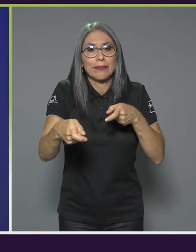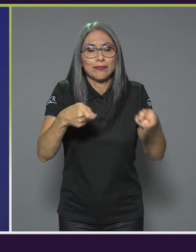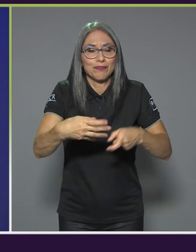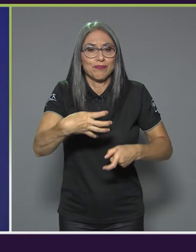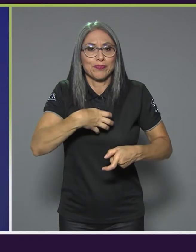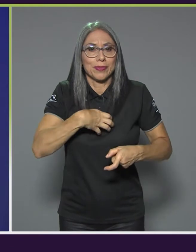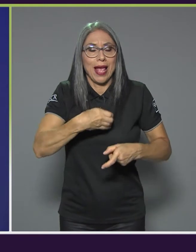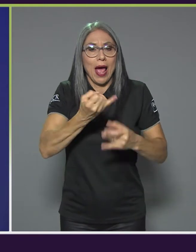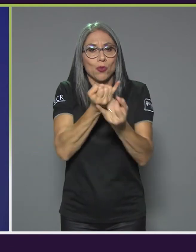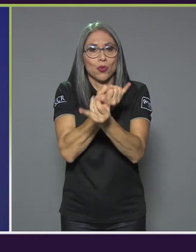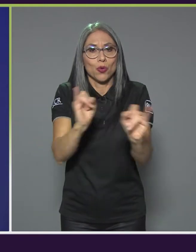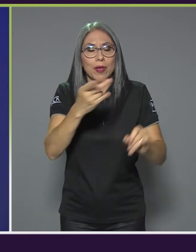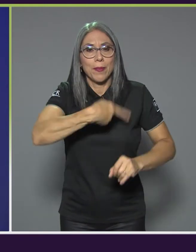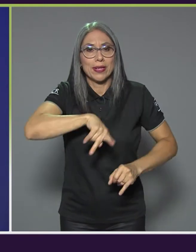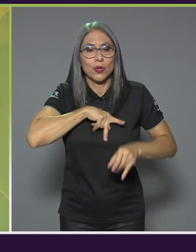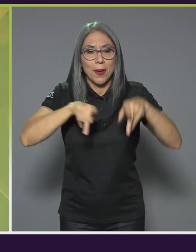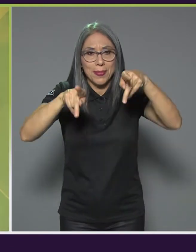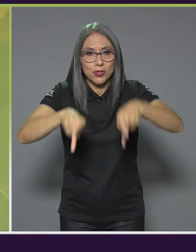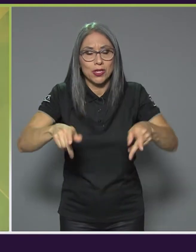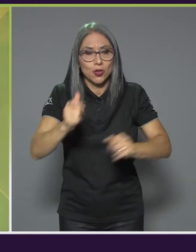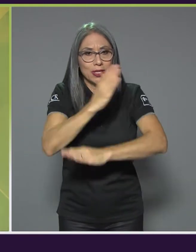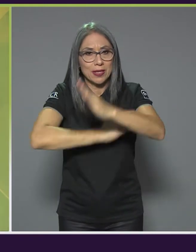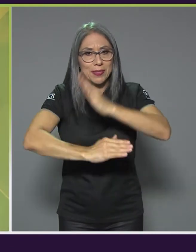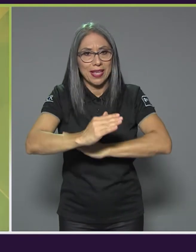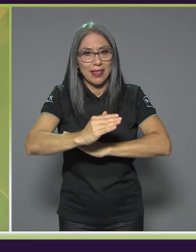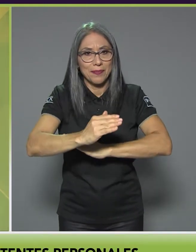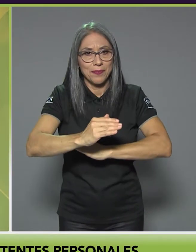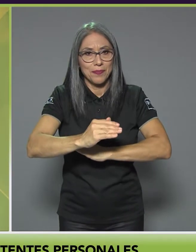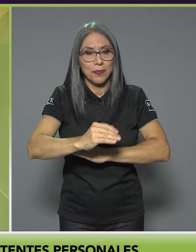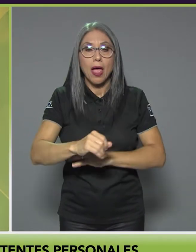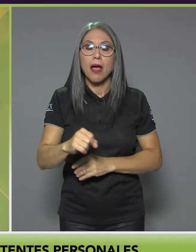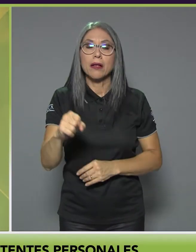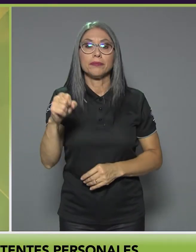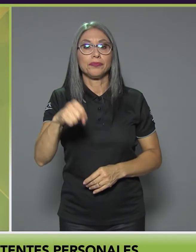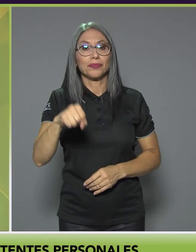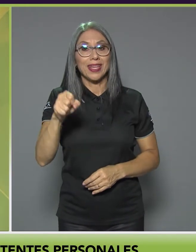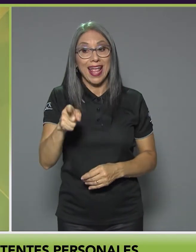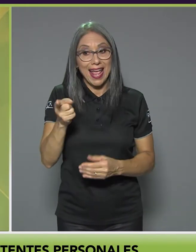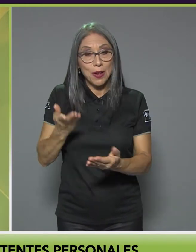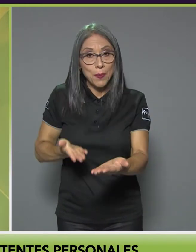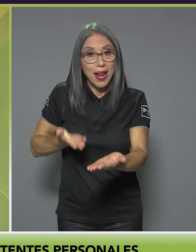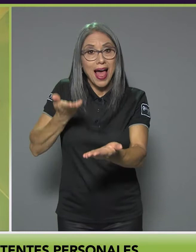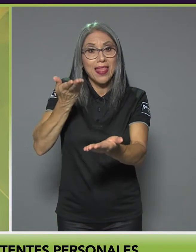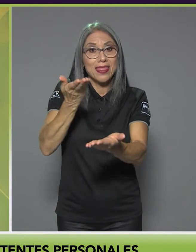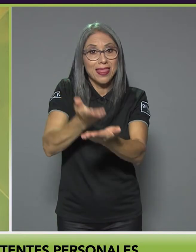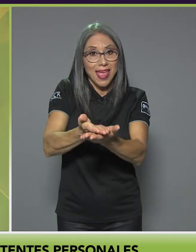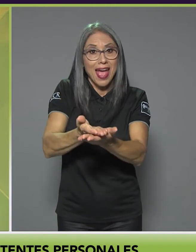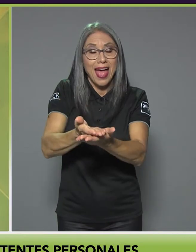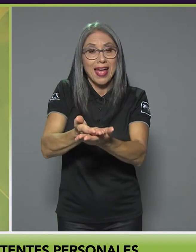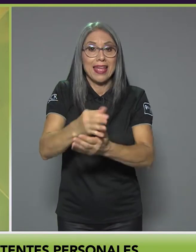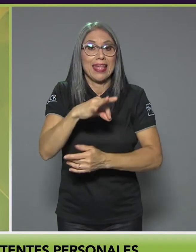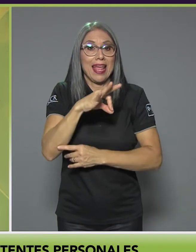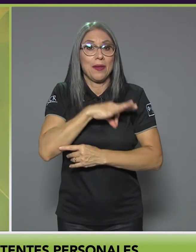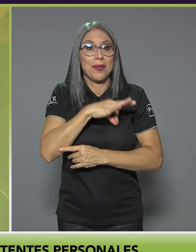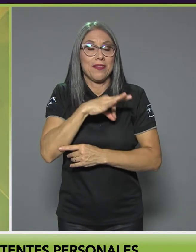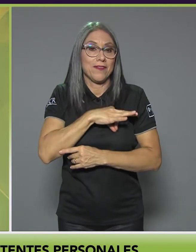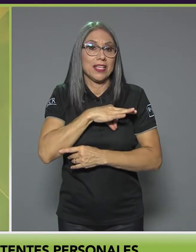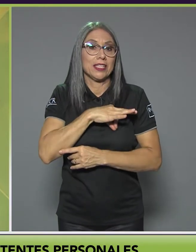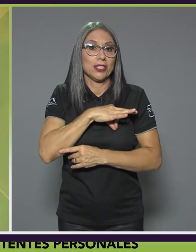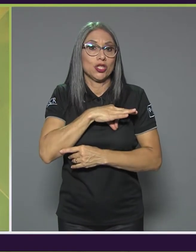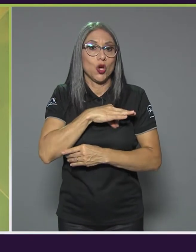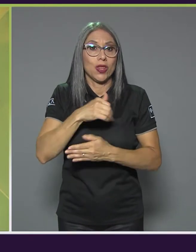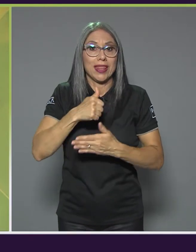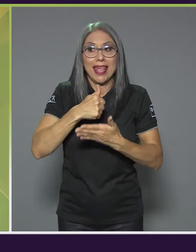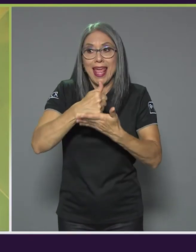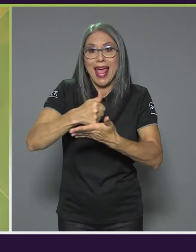personas con discapacidad. que él lo que plantea es una universalización del beneficio, ¿verdad?, de acceder a asistentes